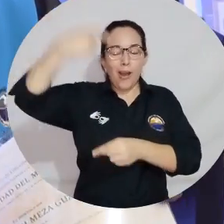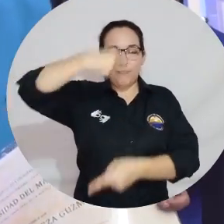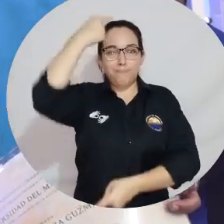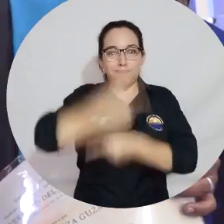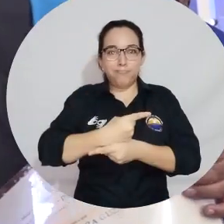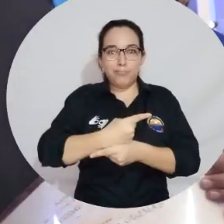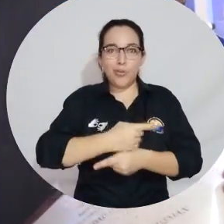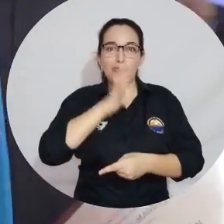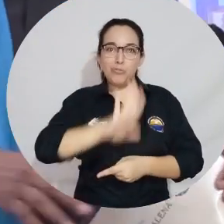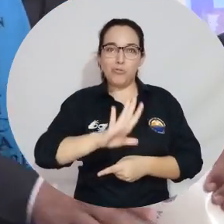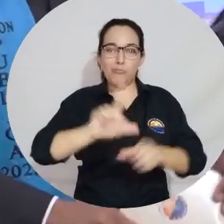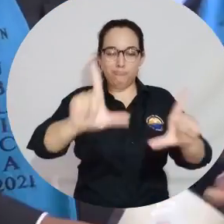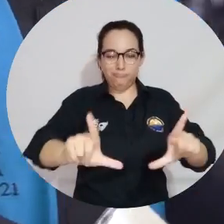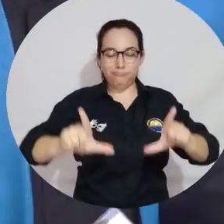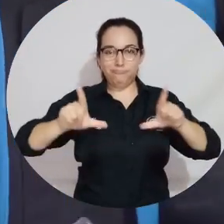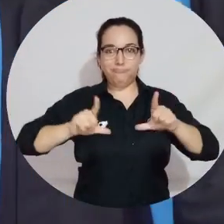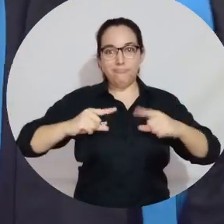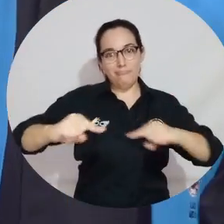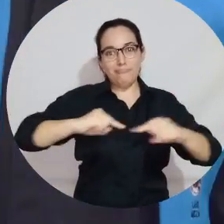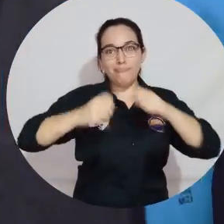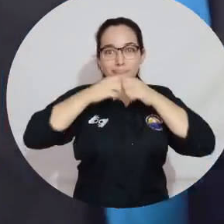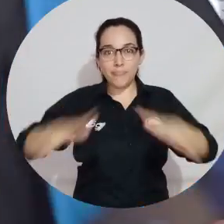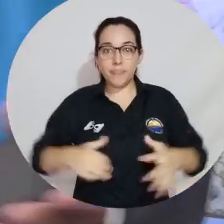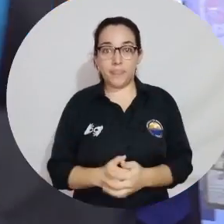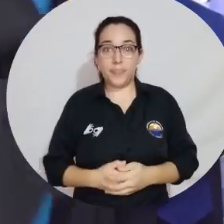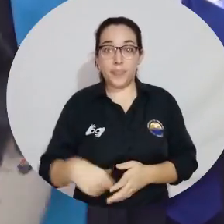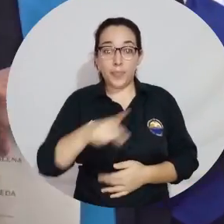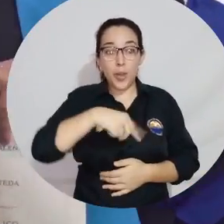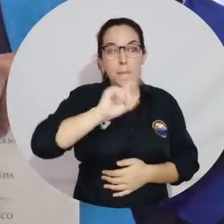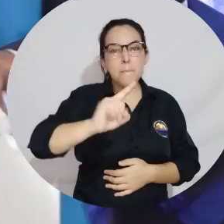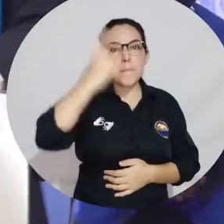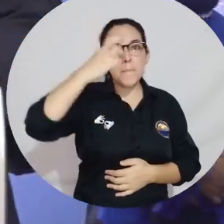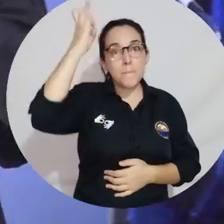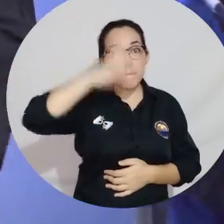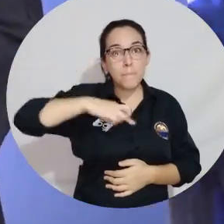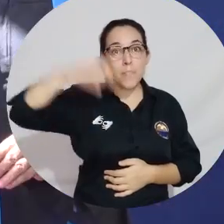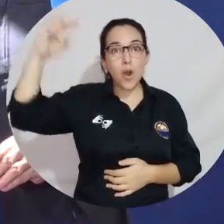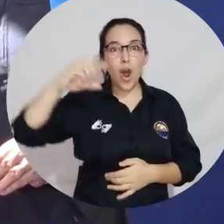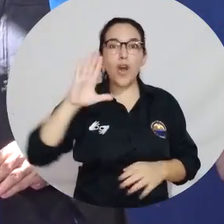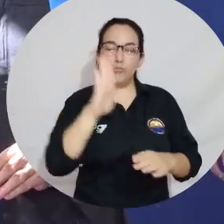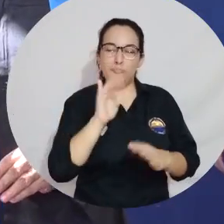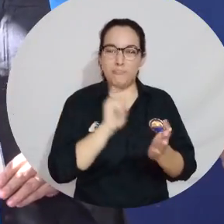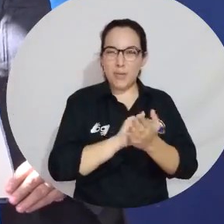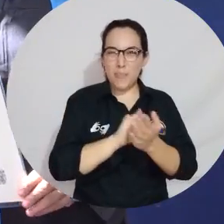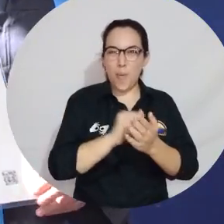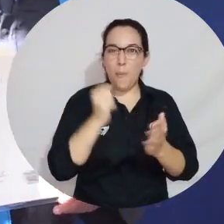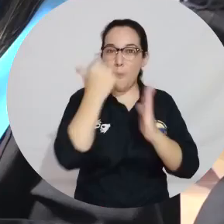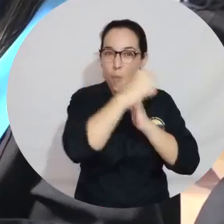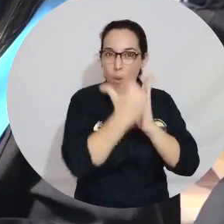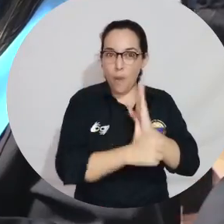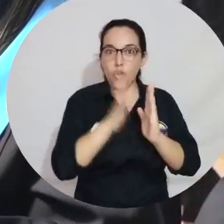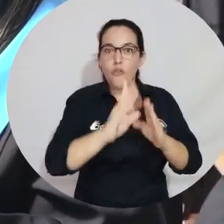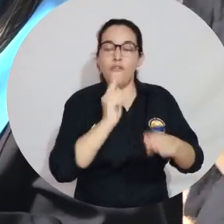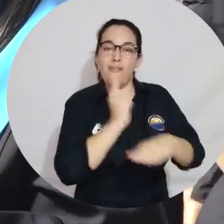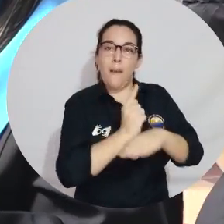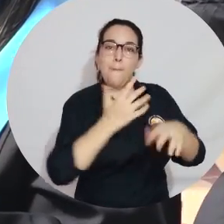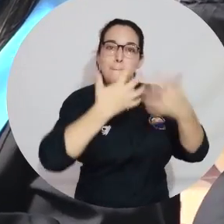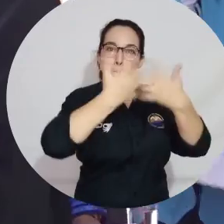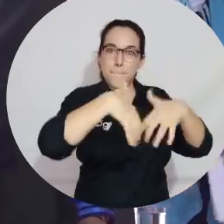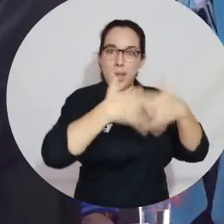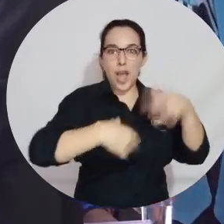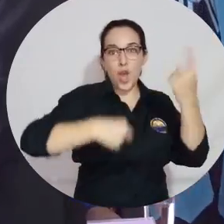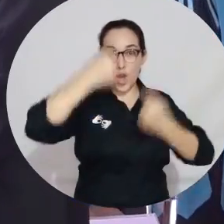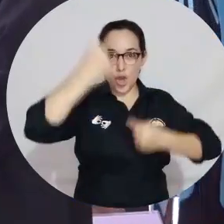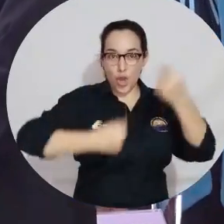Ser profesionales en administración pública. Los graduados se convirtieron en los primeros profesionales de los mencionados programas adscritos a la Facultad de Ciencias